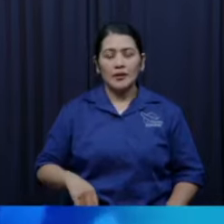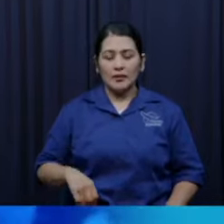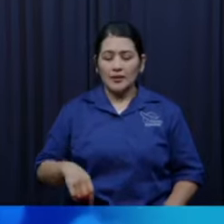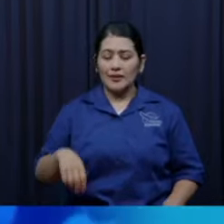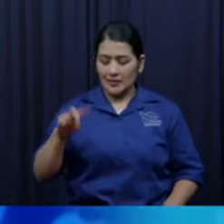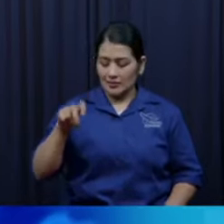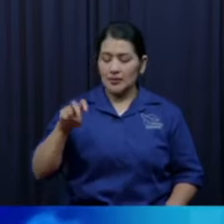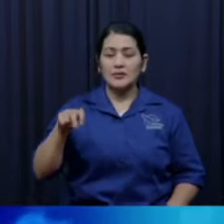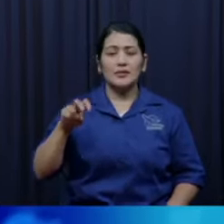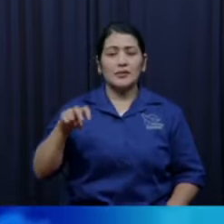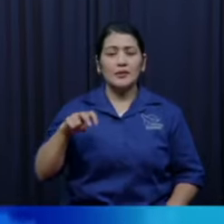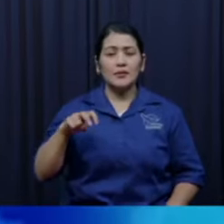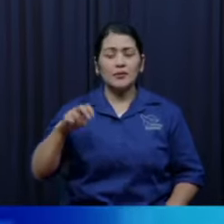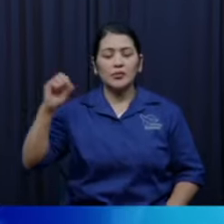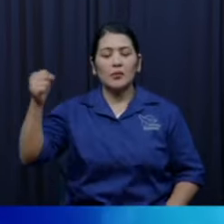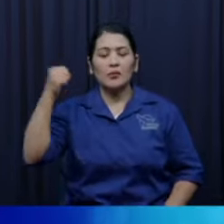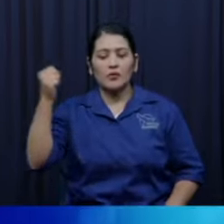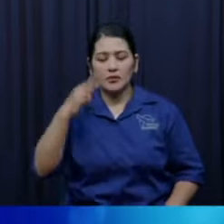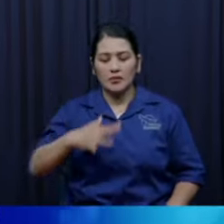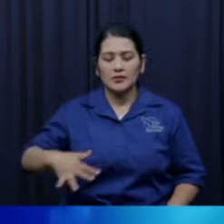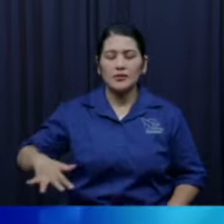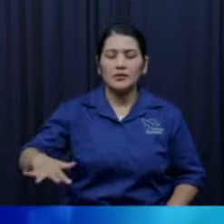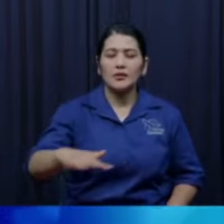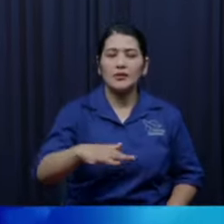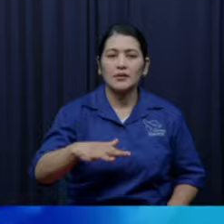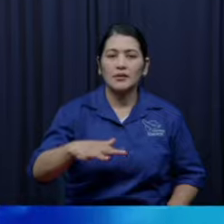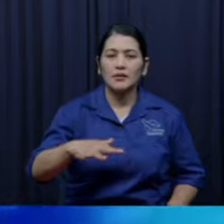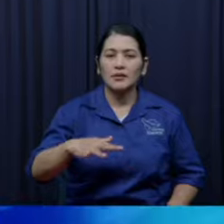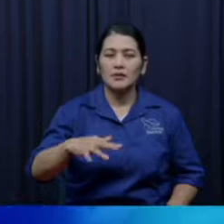le dice a la odisea eres ciega no sabes que eres ciega